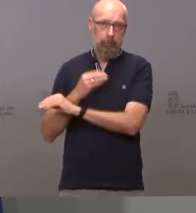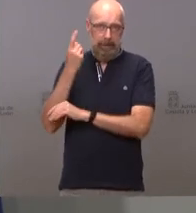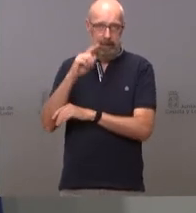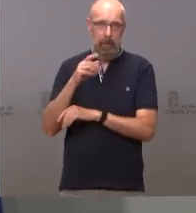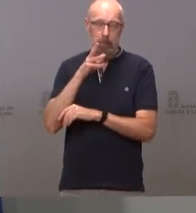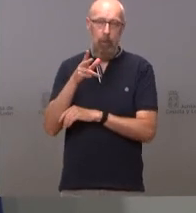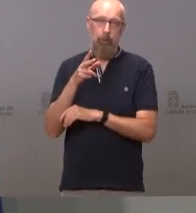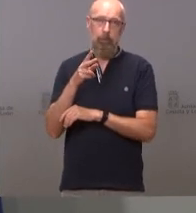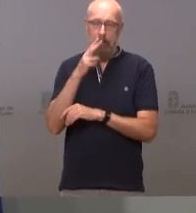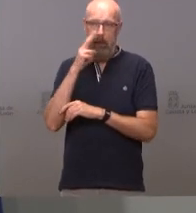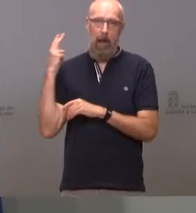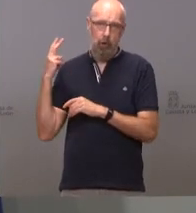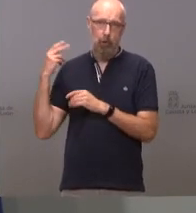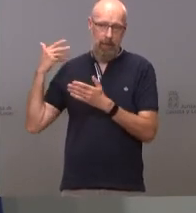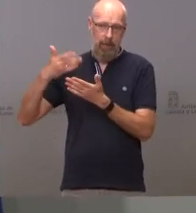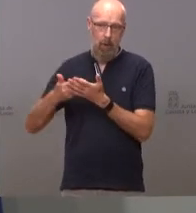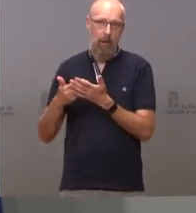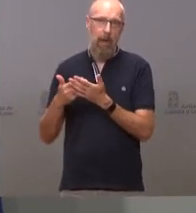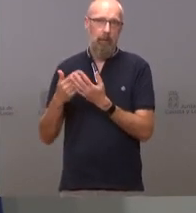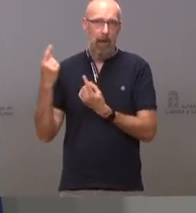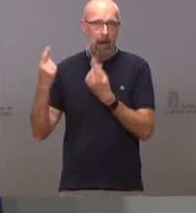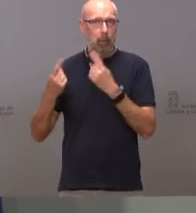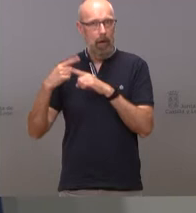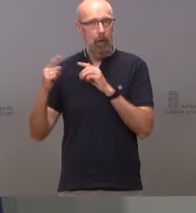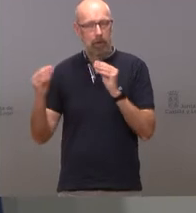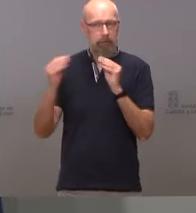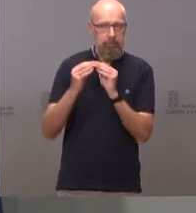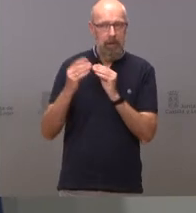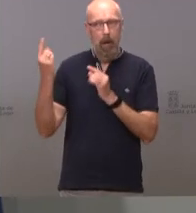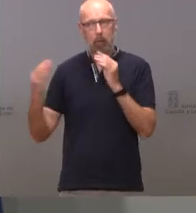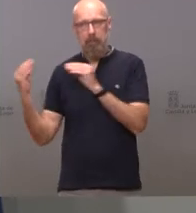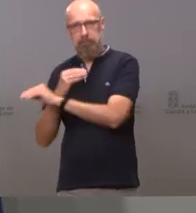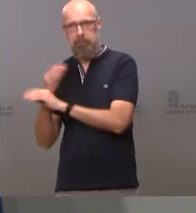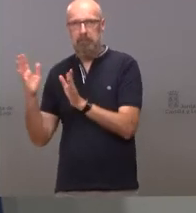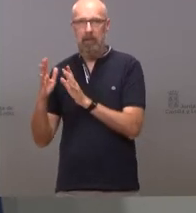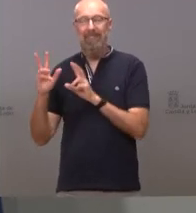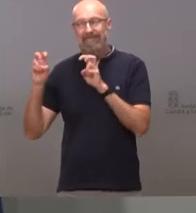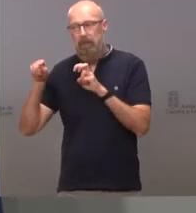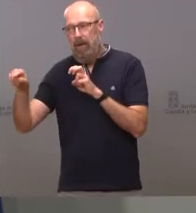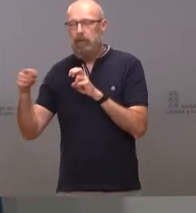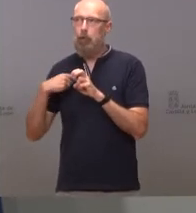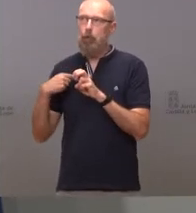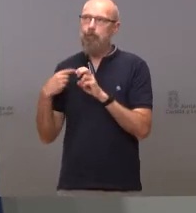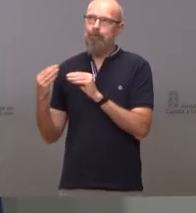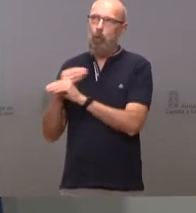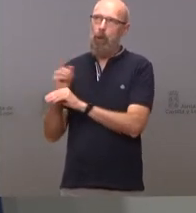dos años algunas cosas esta probablemente es otra que no comparto pero lo que yo creo es que la política